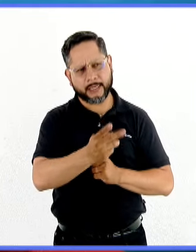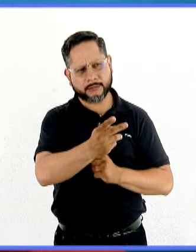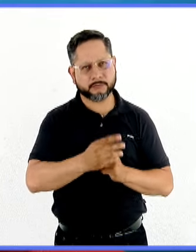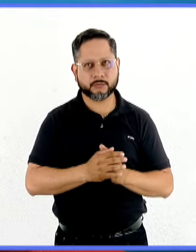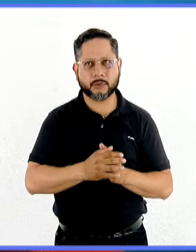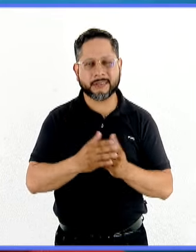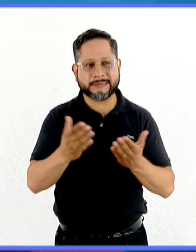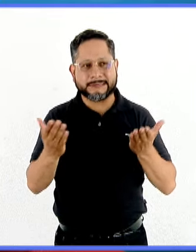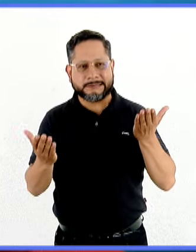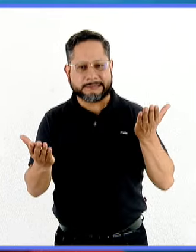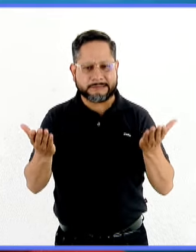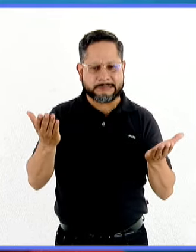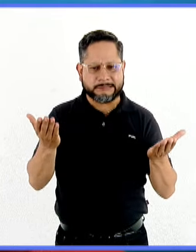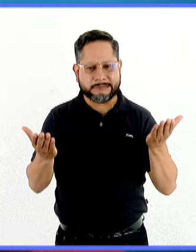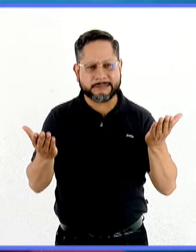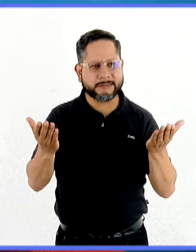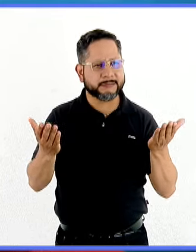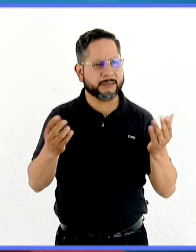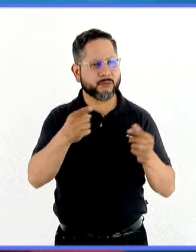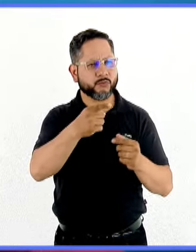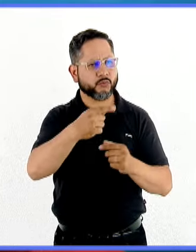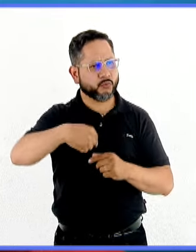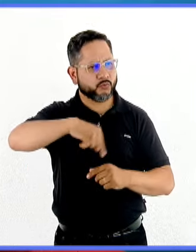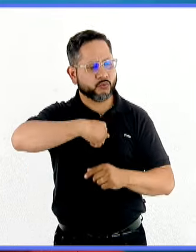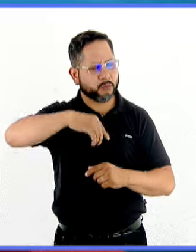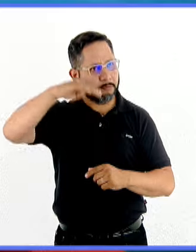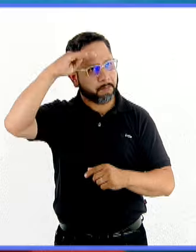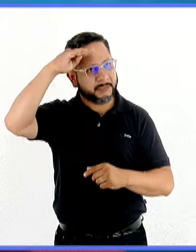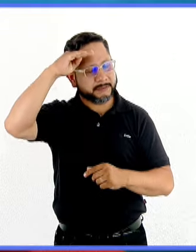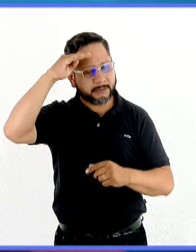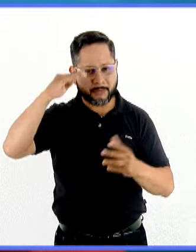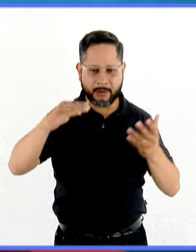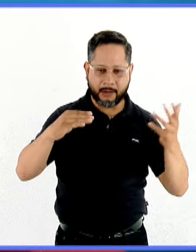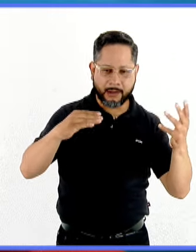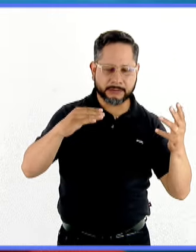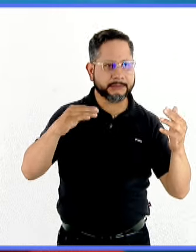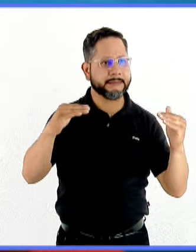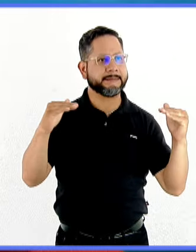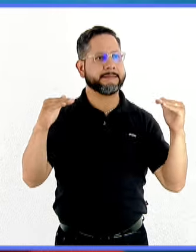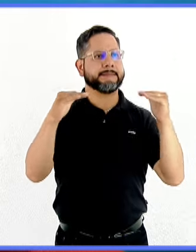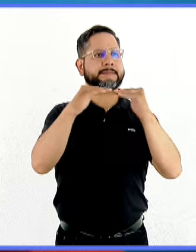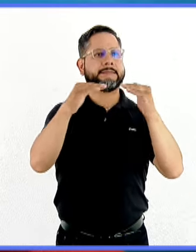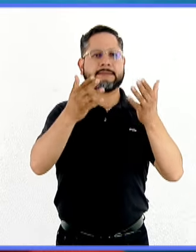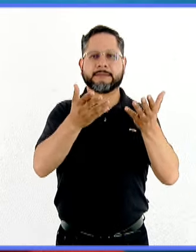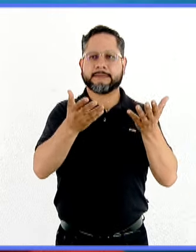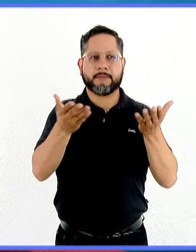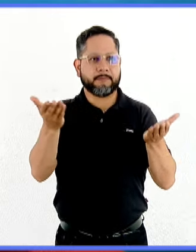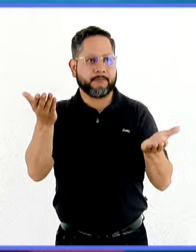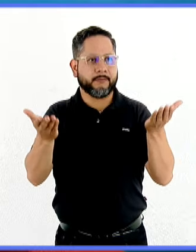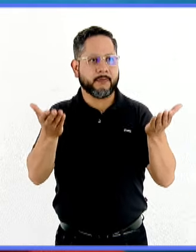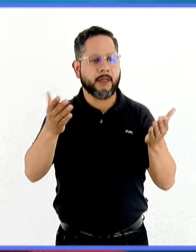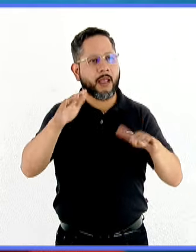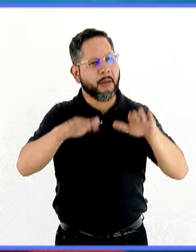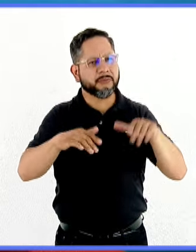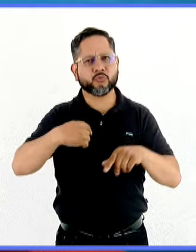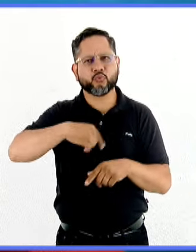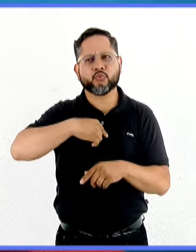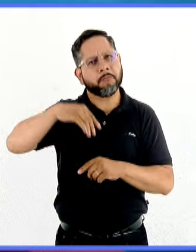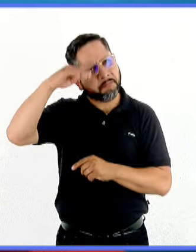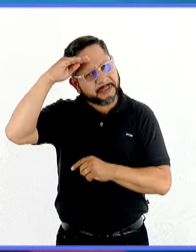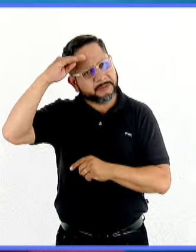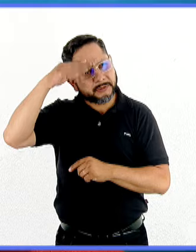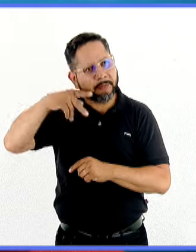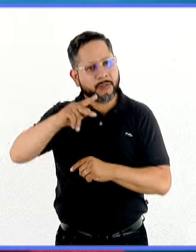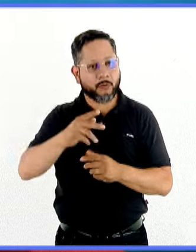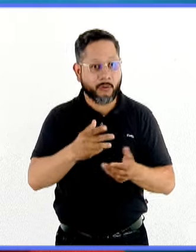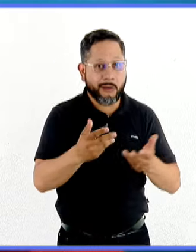equilibrio o el vínculo entre justo lo que pensamos y lo que hacemos? Es decir, ¿cómo se manifiesta con el trastorno? Porque hay muchas cosas que pensamos